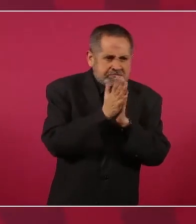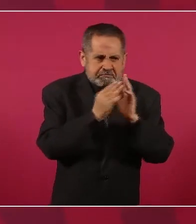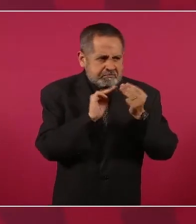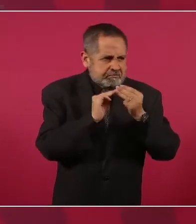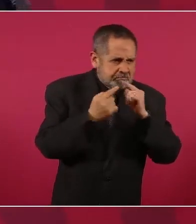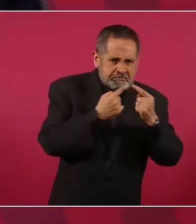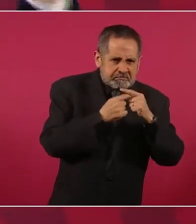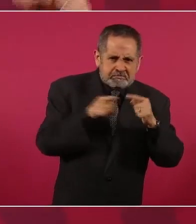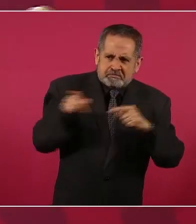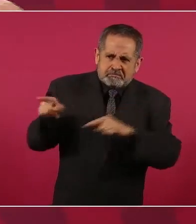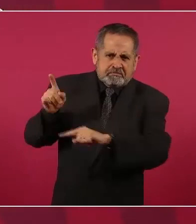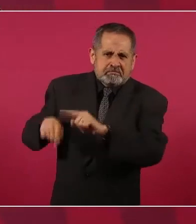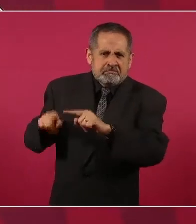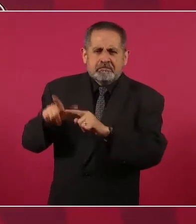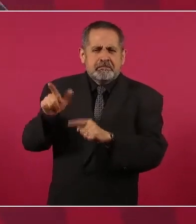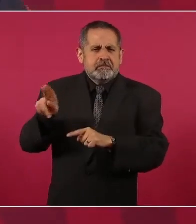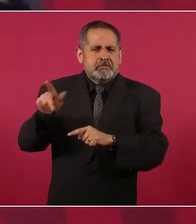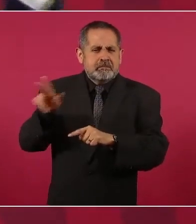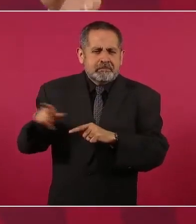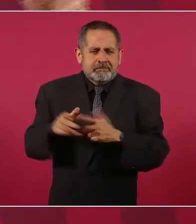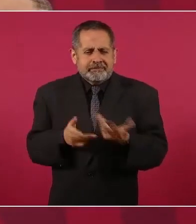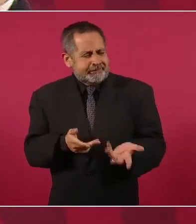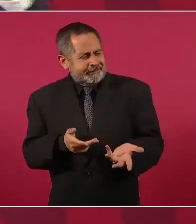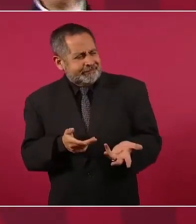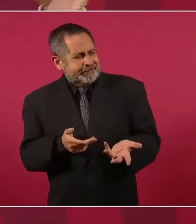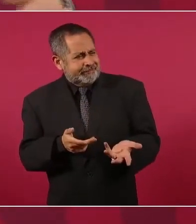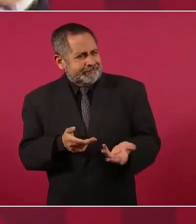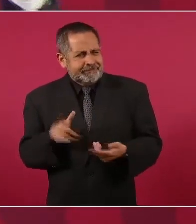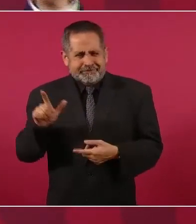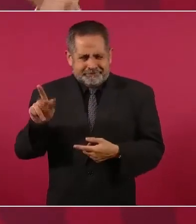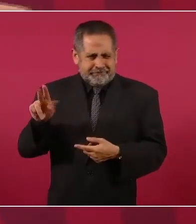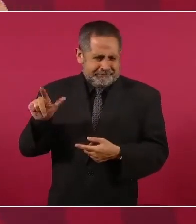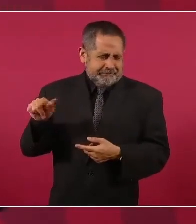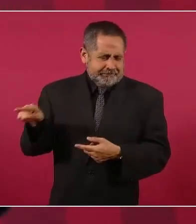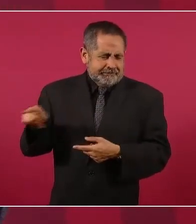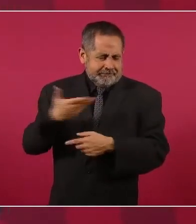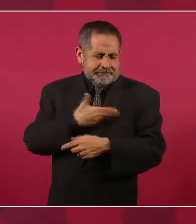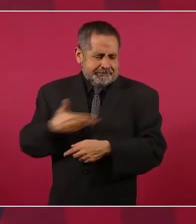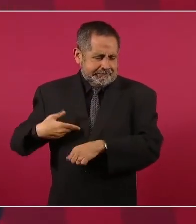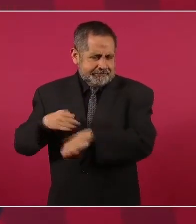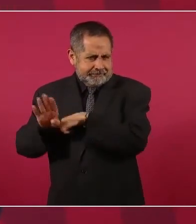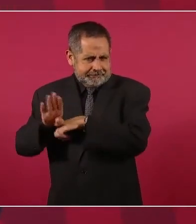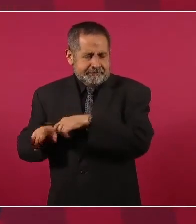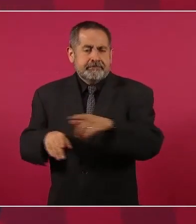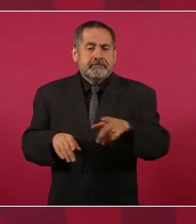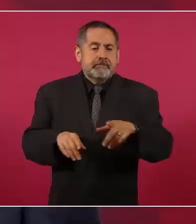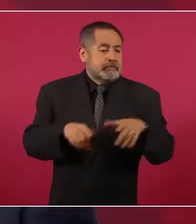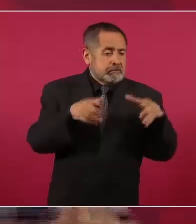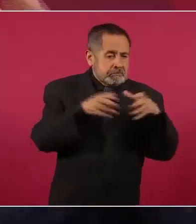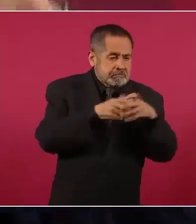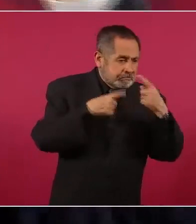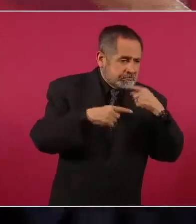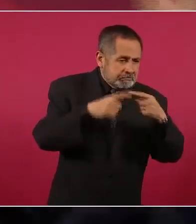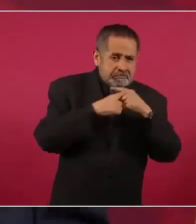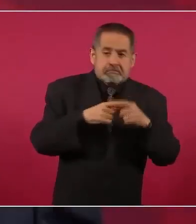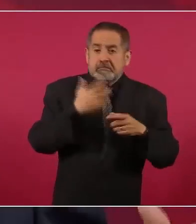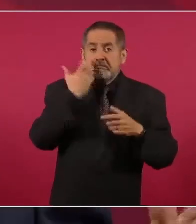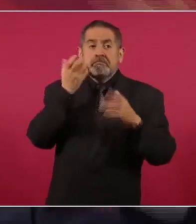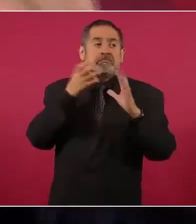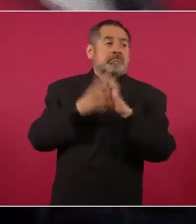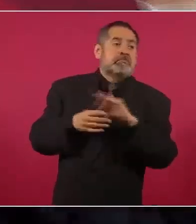Porque es hablar de populismo